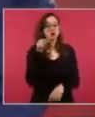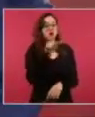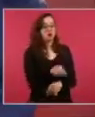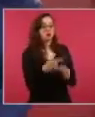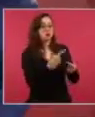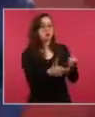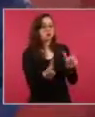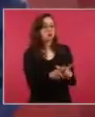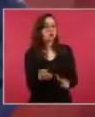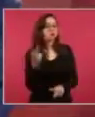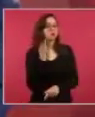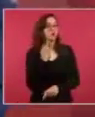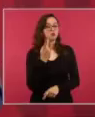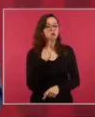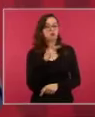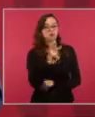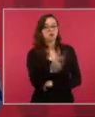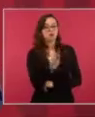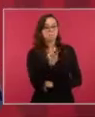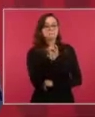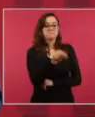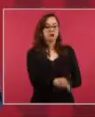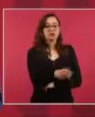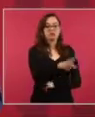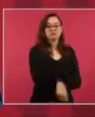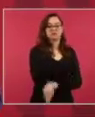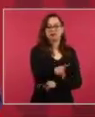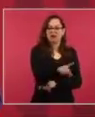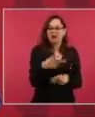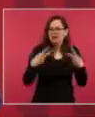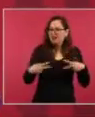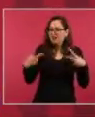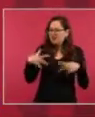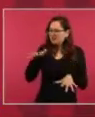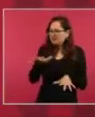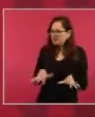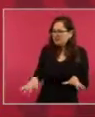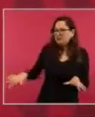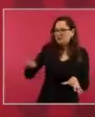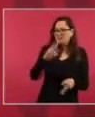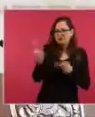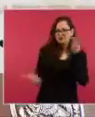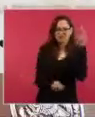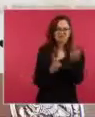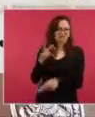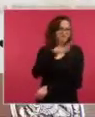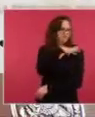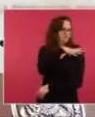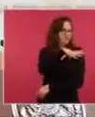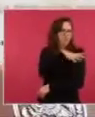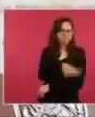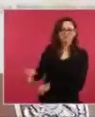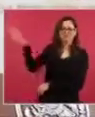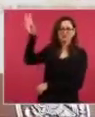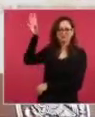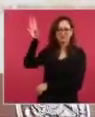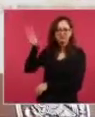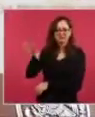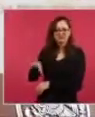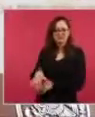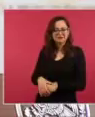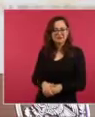no le consultan a los ciudadanos, ni siquiera